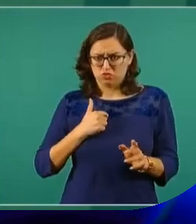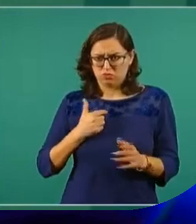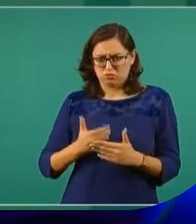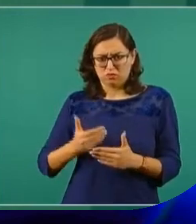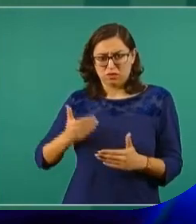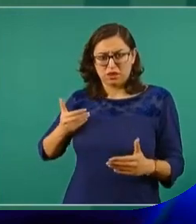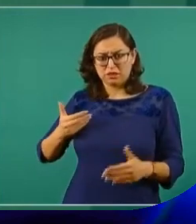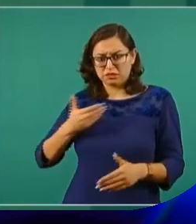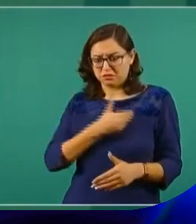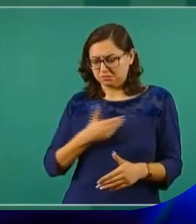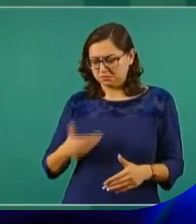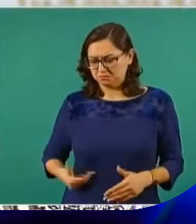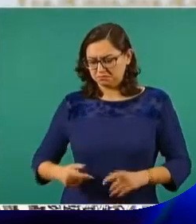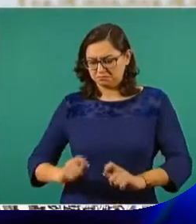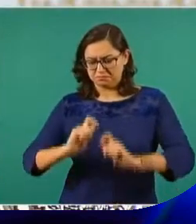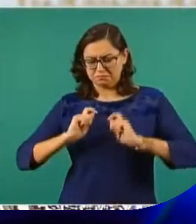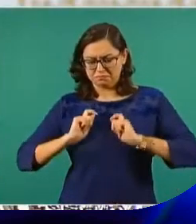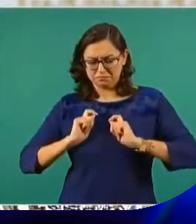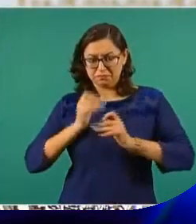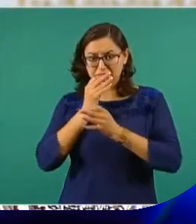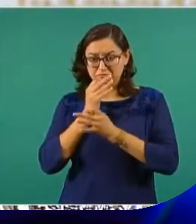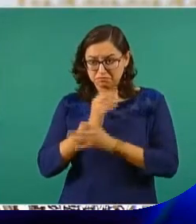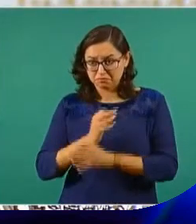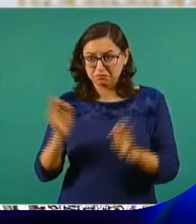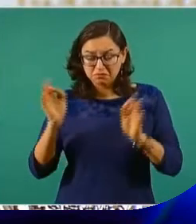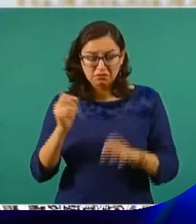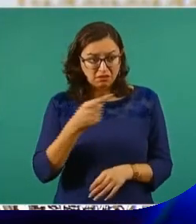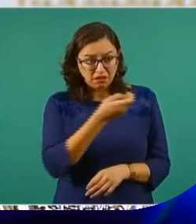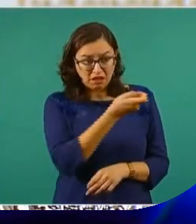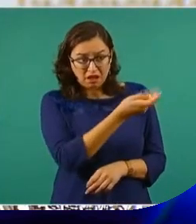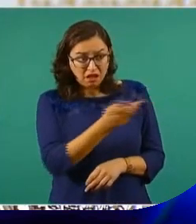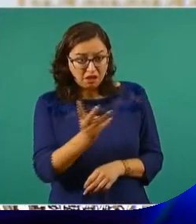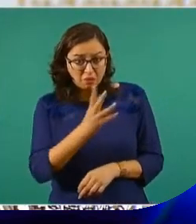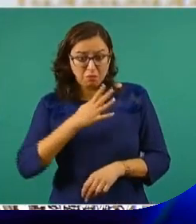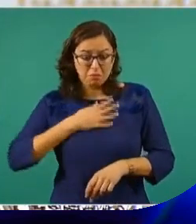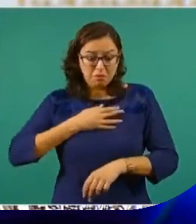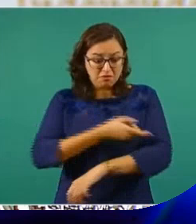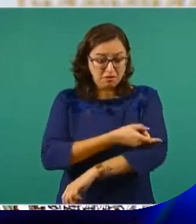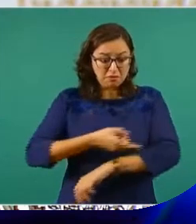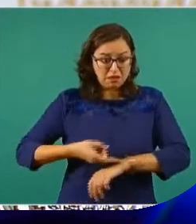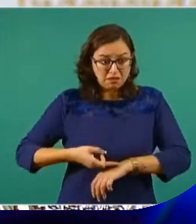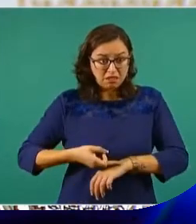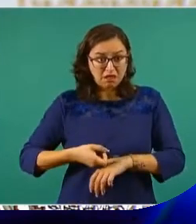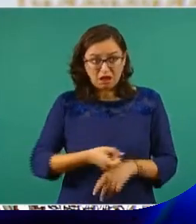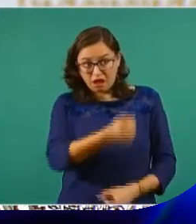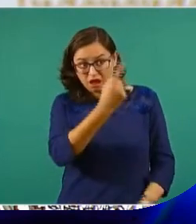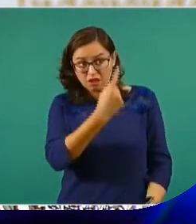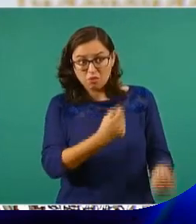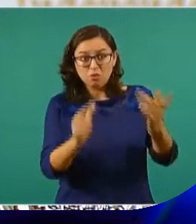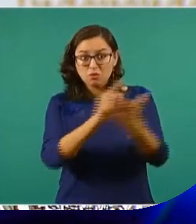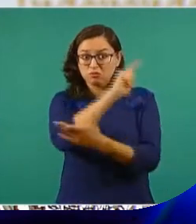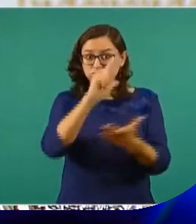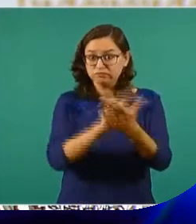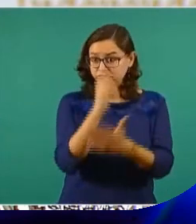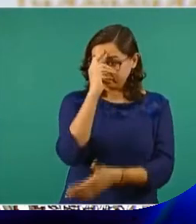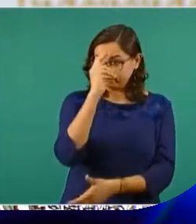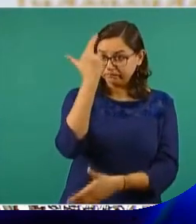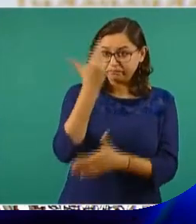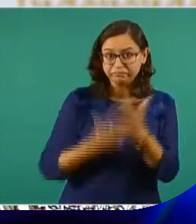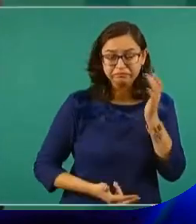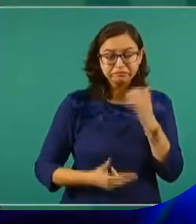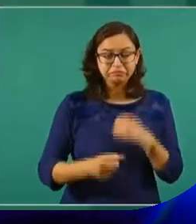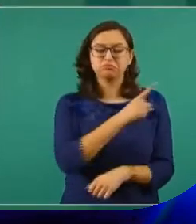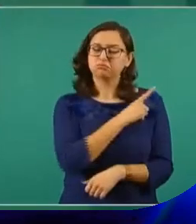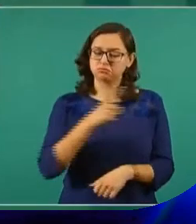comete un delito, debe ser juzgado, no debe haber impunidad. Nos costó mucho